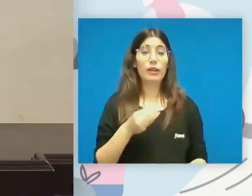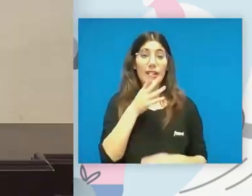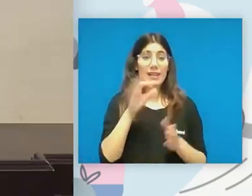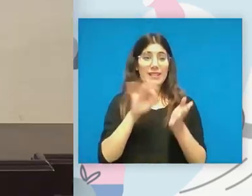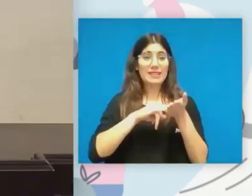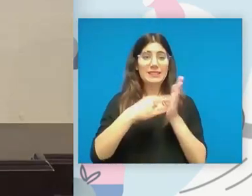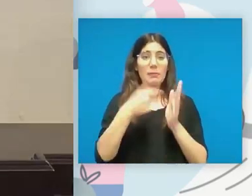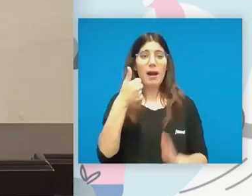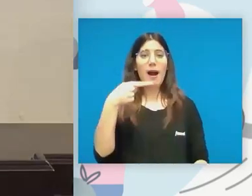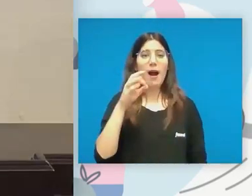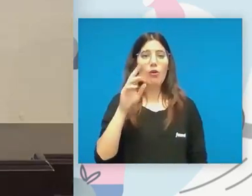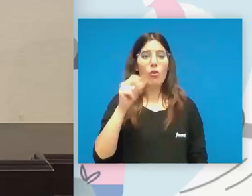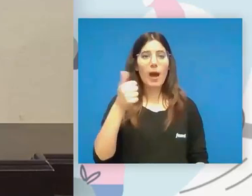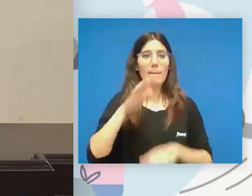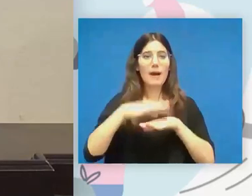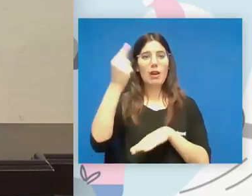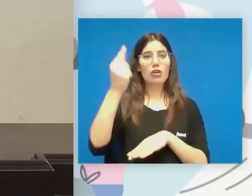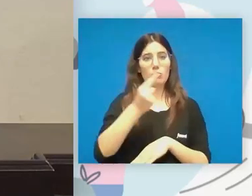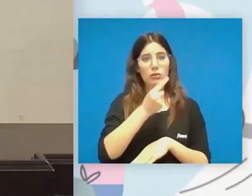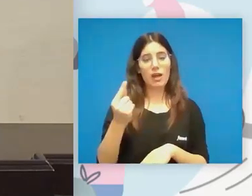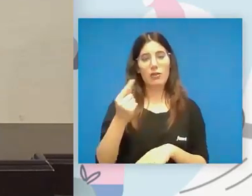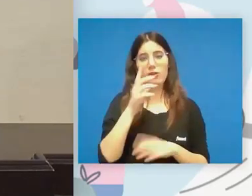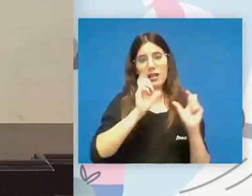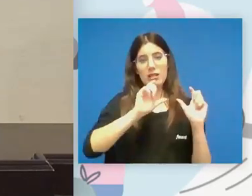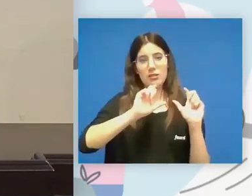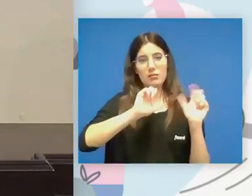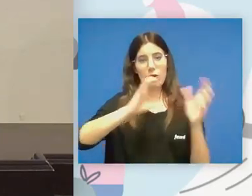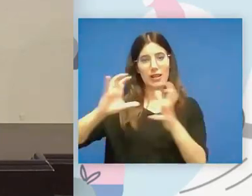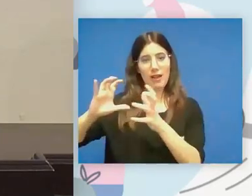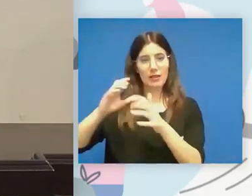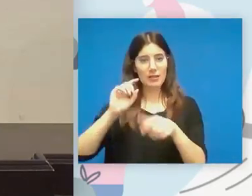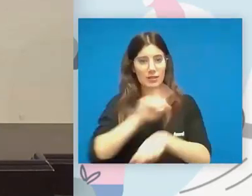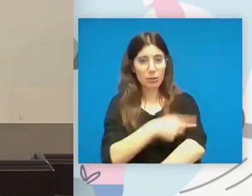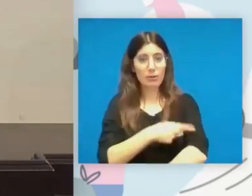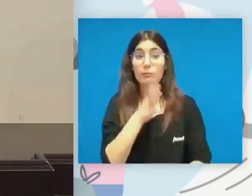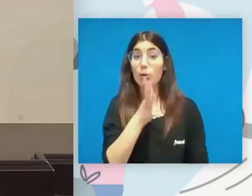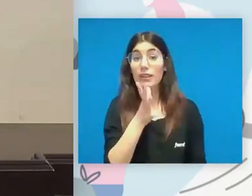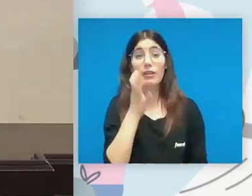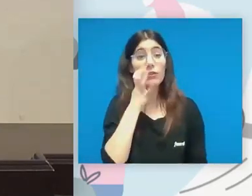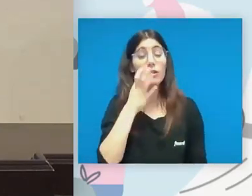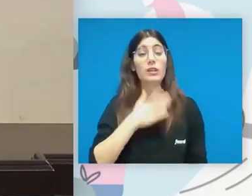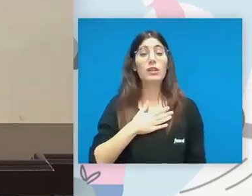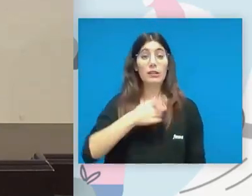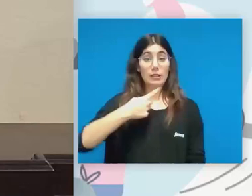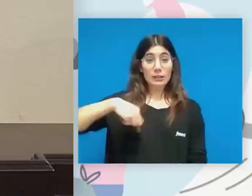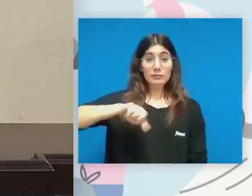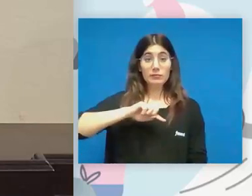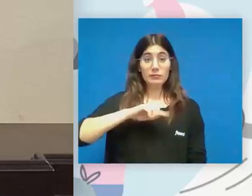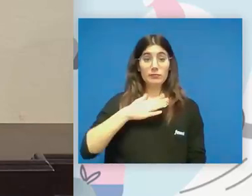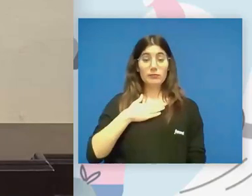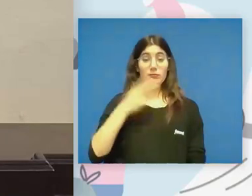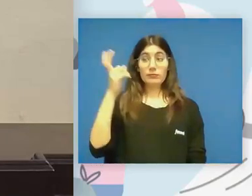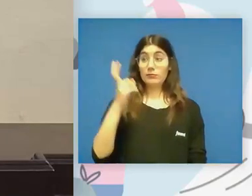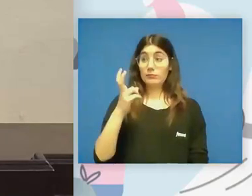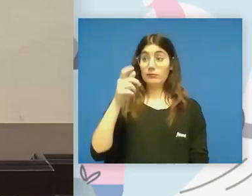para los resultados de las distintas modalidades deportivas porque nosotros cuando viene una persona